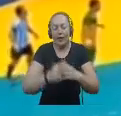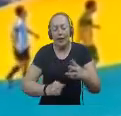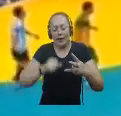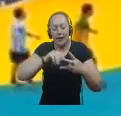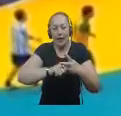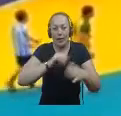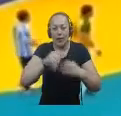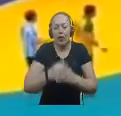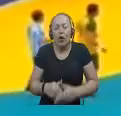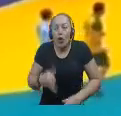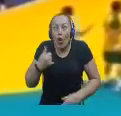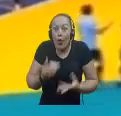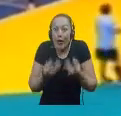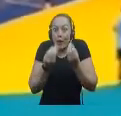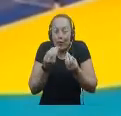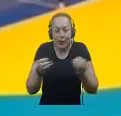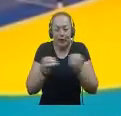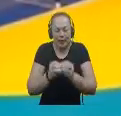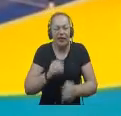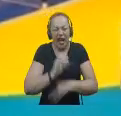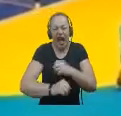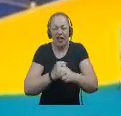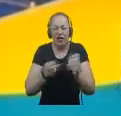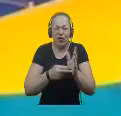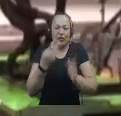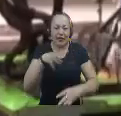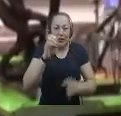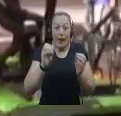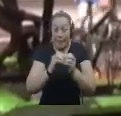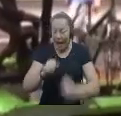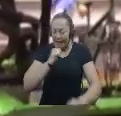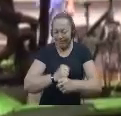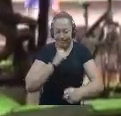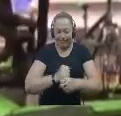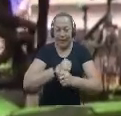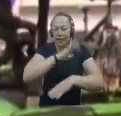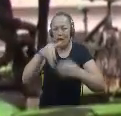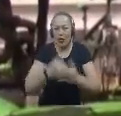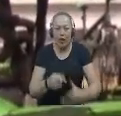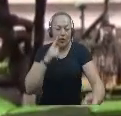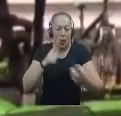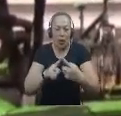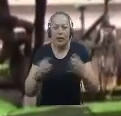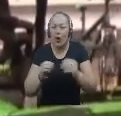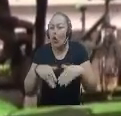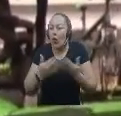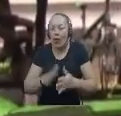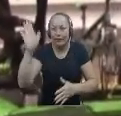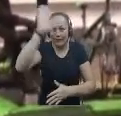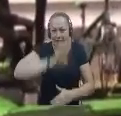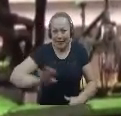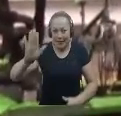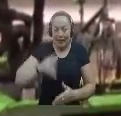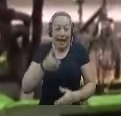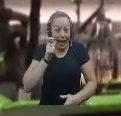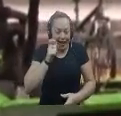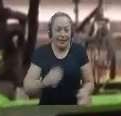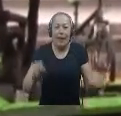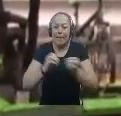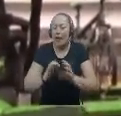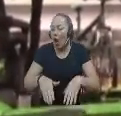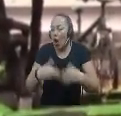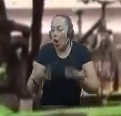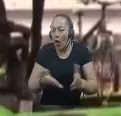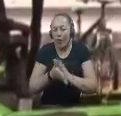la categoría prejuvenil Y este año pues el trabajo ya se ha proyectado más a nivel departamental Tuvimos